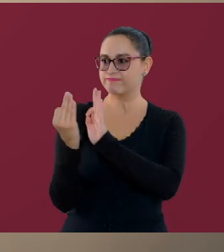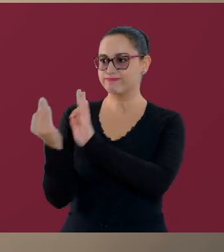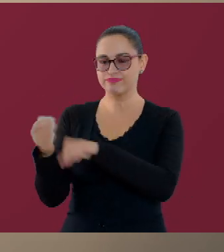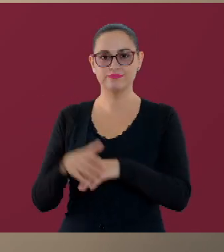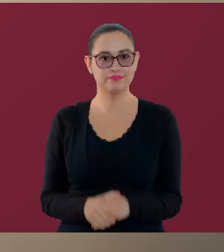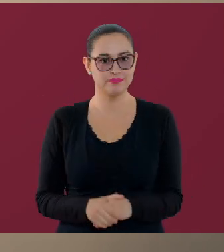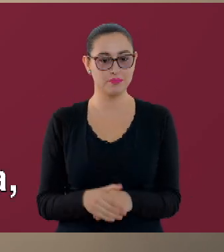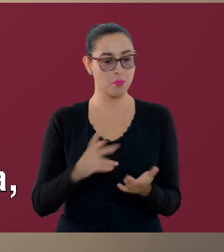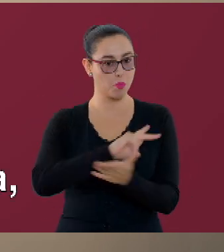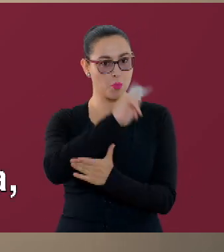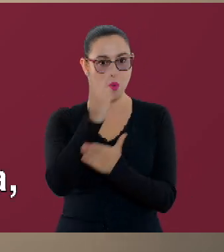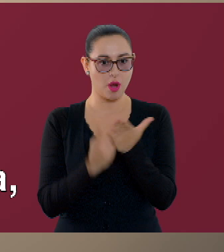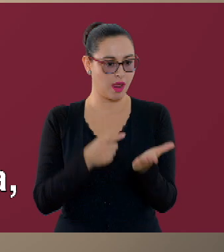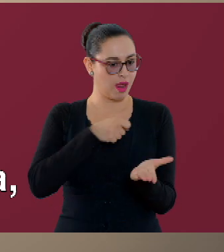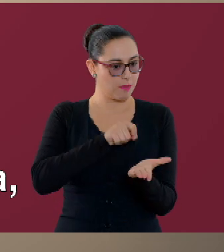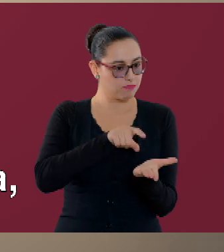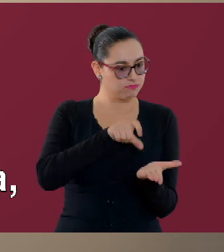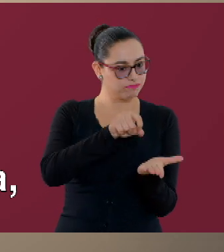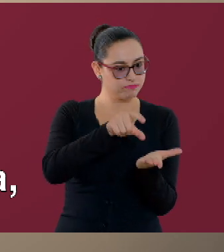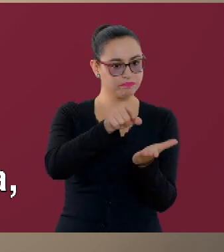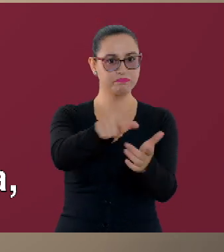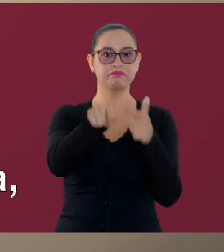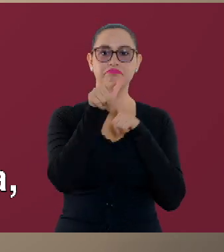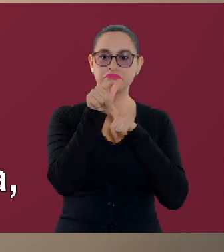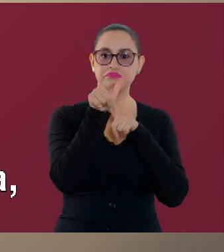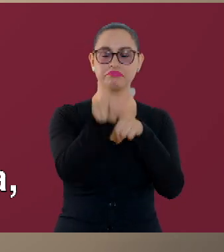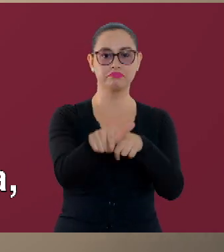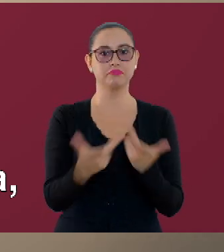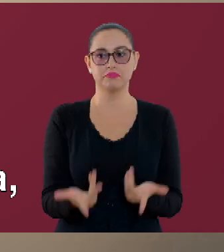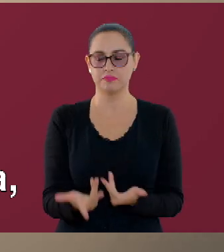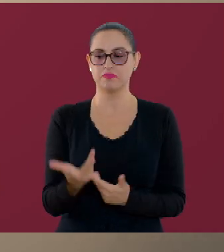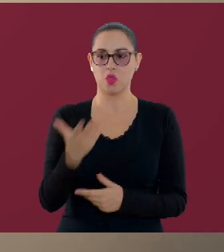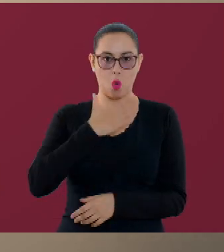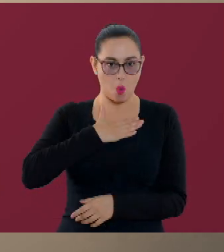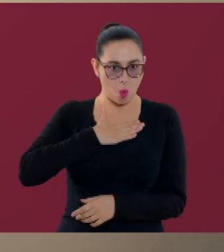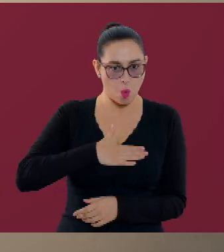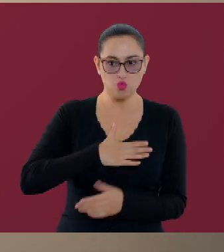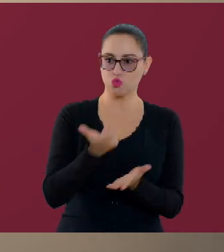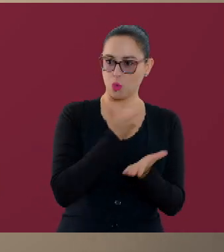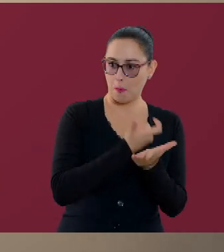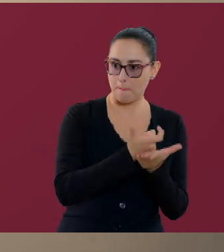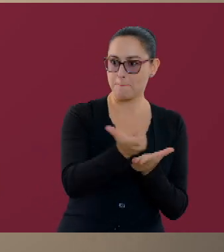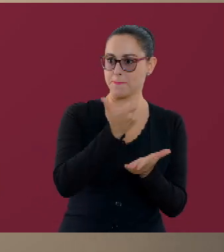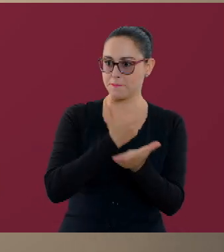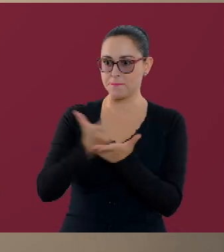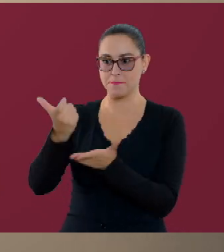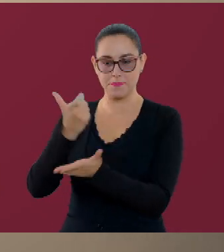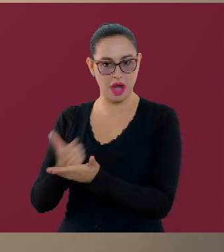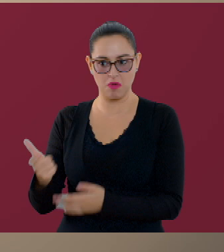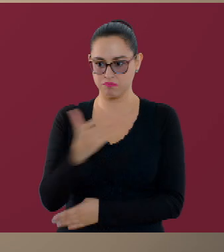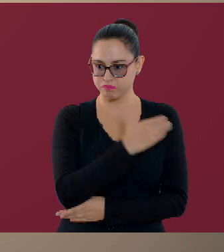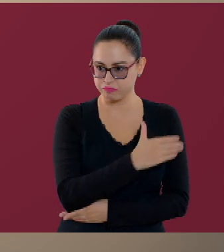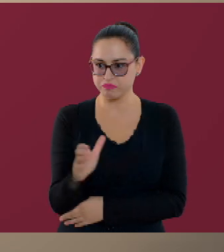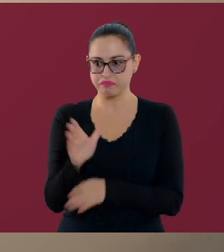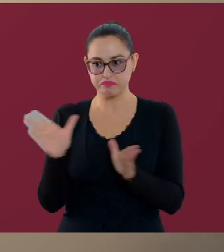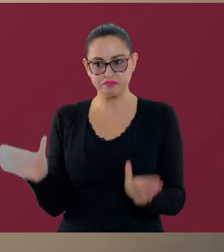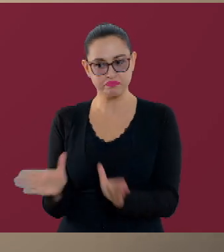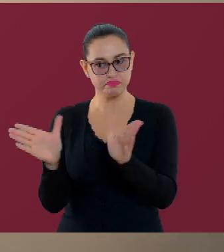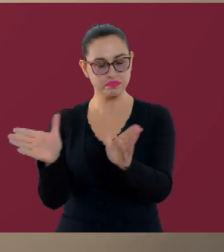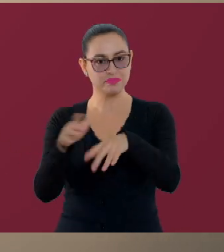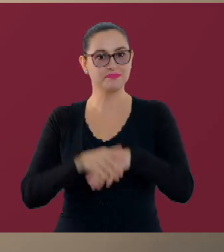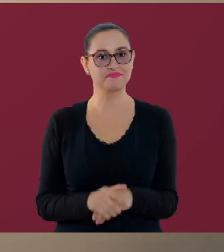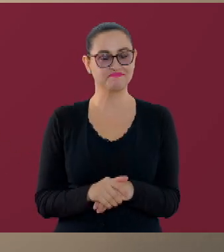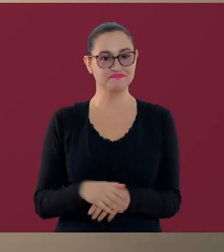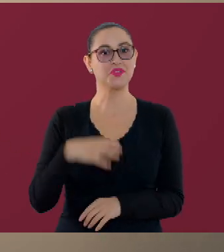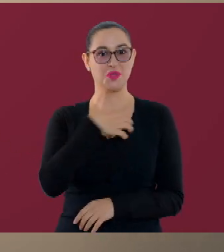corresponde. Continuará el programa Sembrando Vida, los precios de garantía para los productos del campo. Y